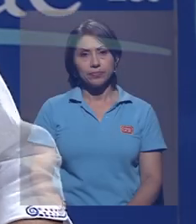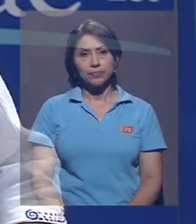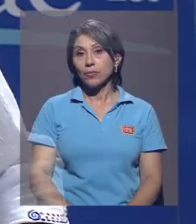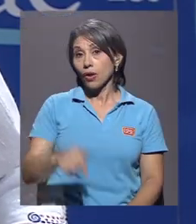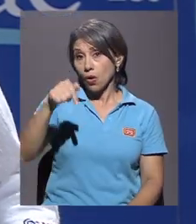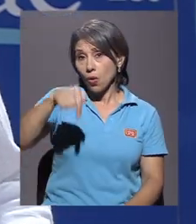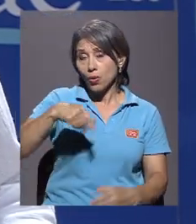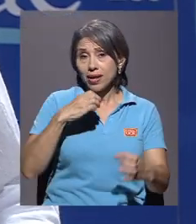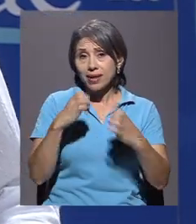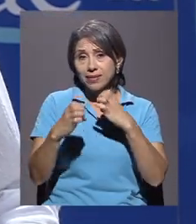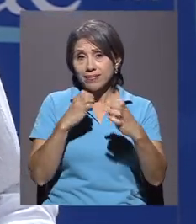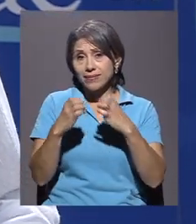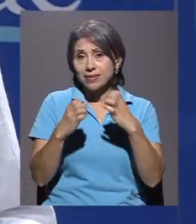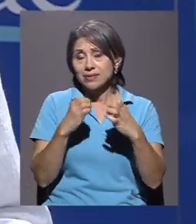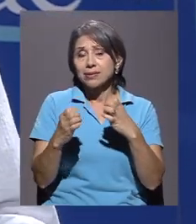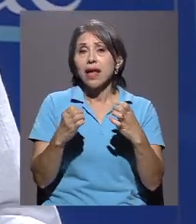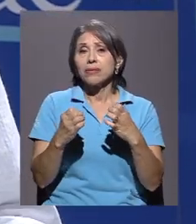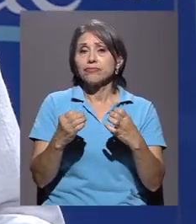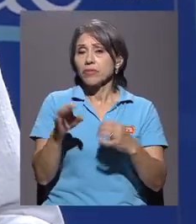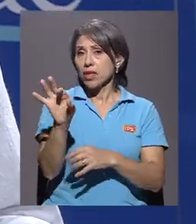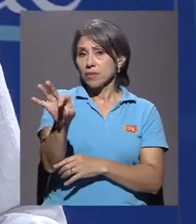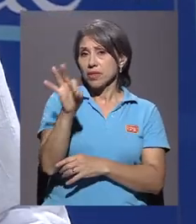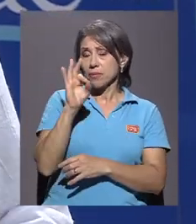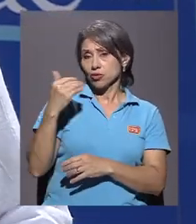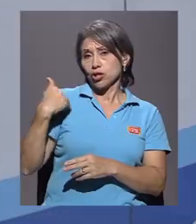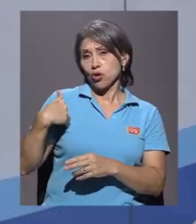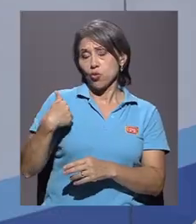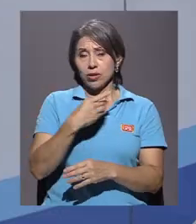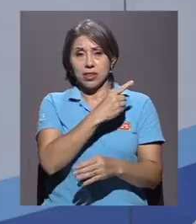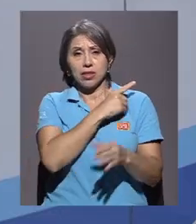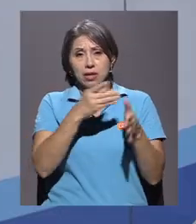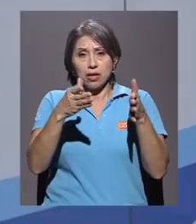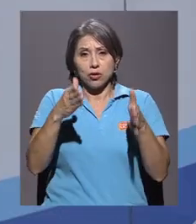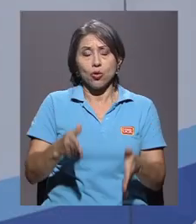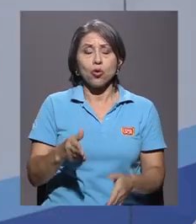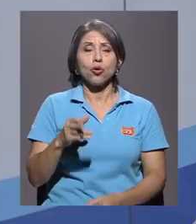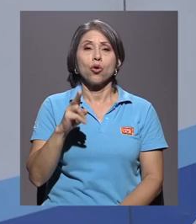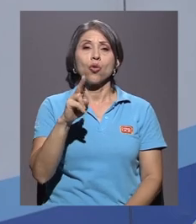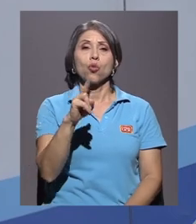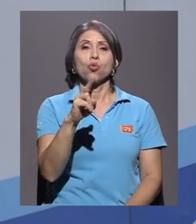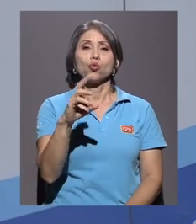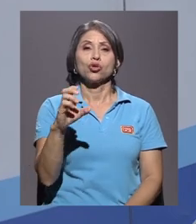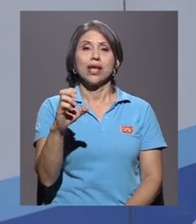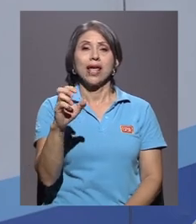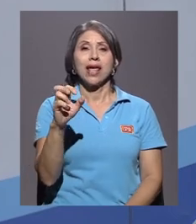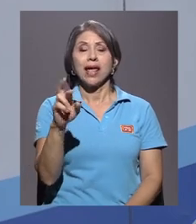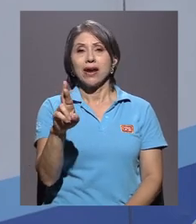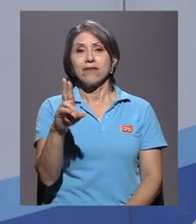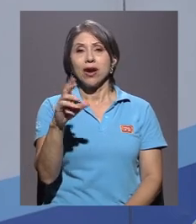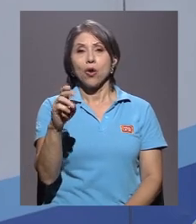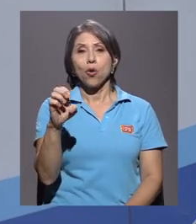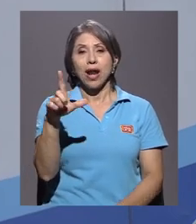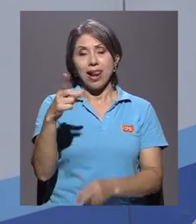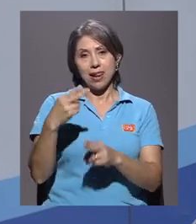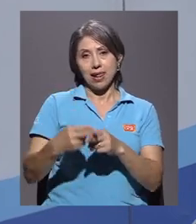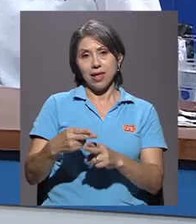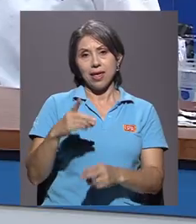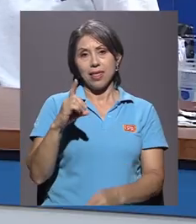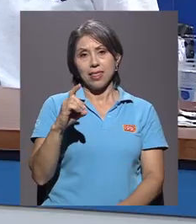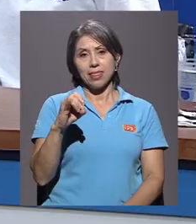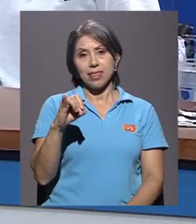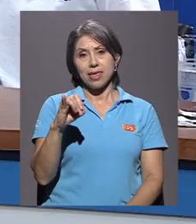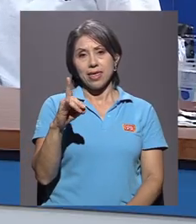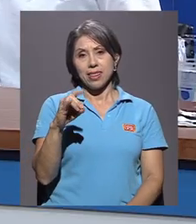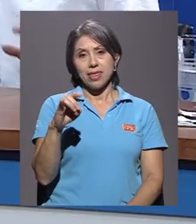Hoy en nuestra entrevista de fondo tenemos de invitado al señor director de UCR Coral, Didier Mora Monge. Didier,